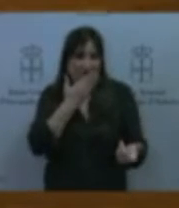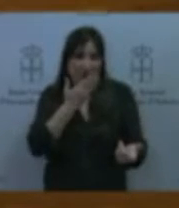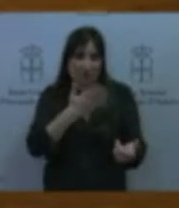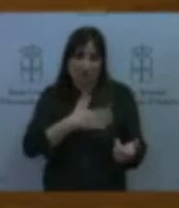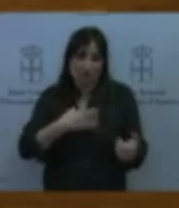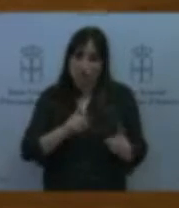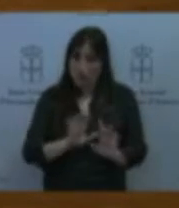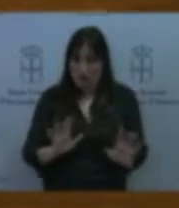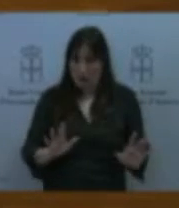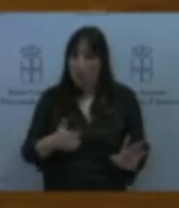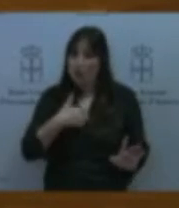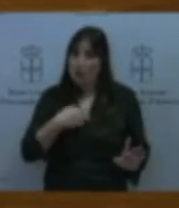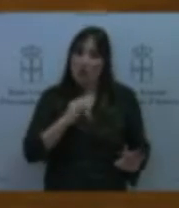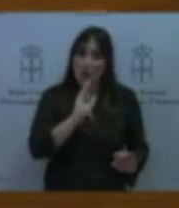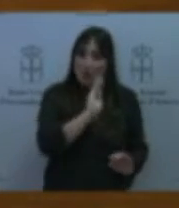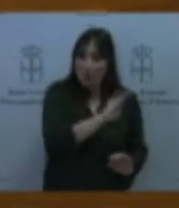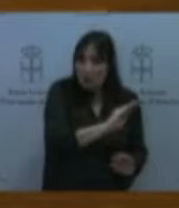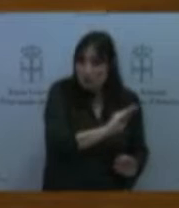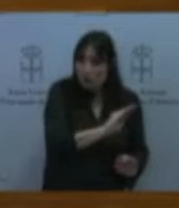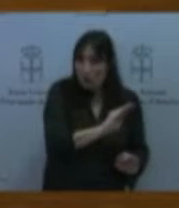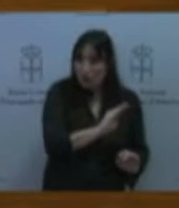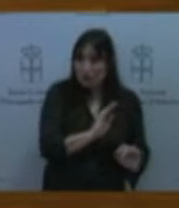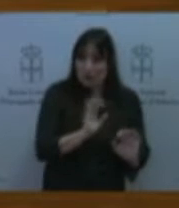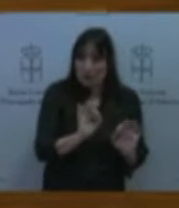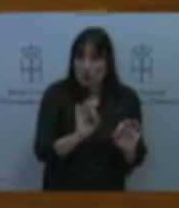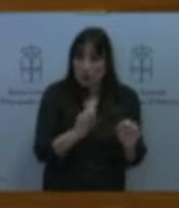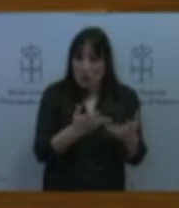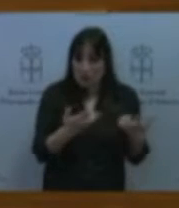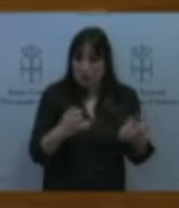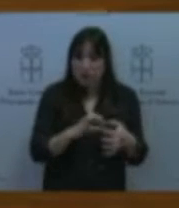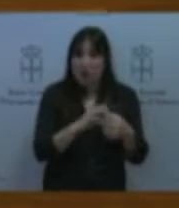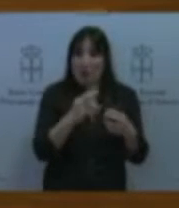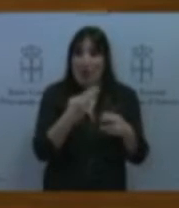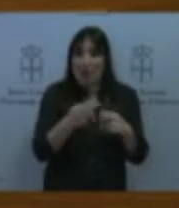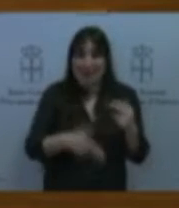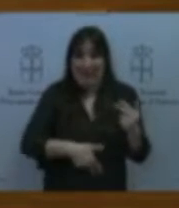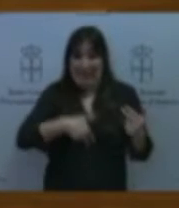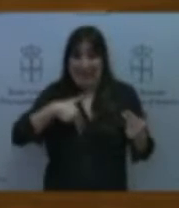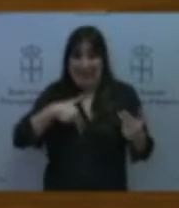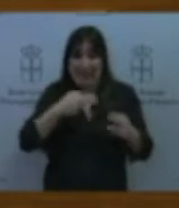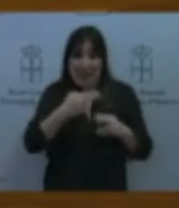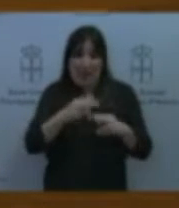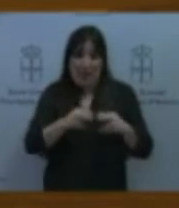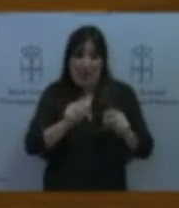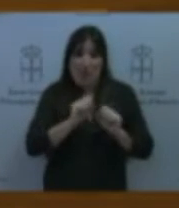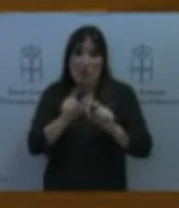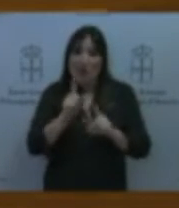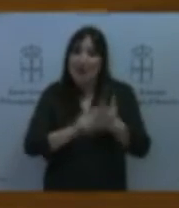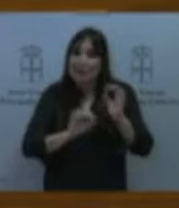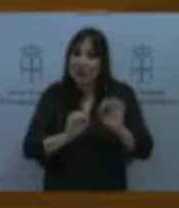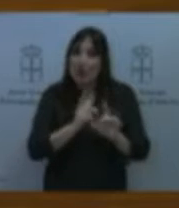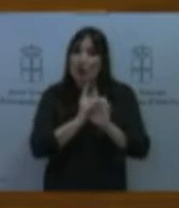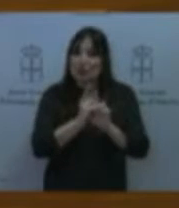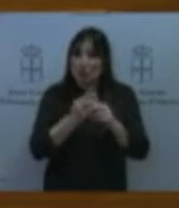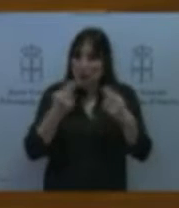es literalmente sobre política general en materia de movilidad y más en concreto sobre transporte público. Le hablo del plan de vías,